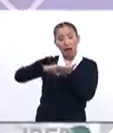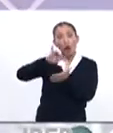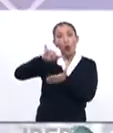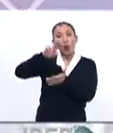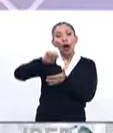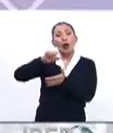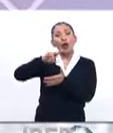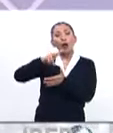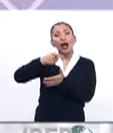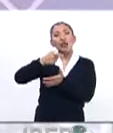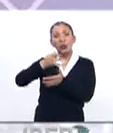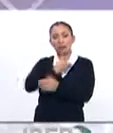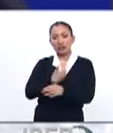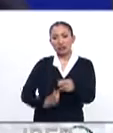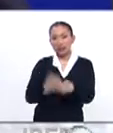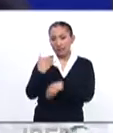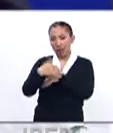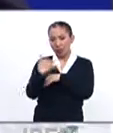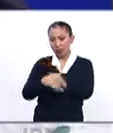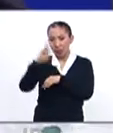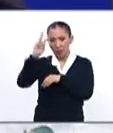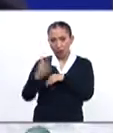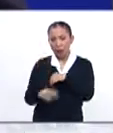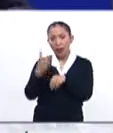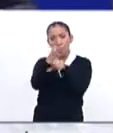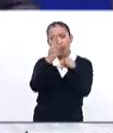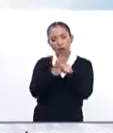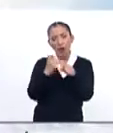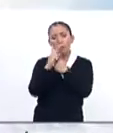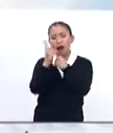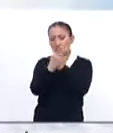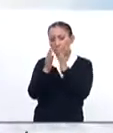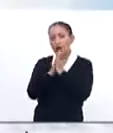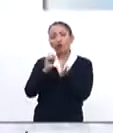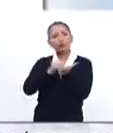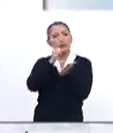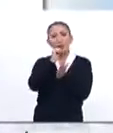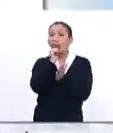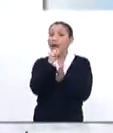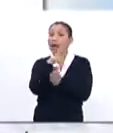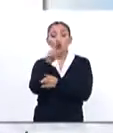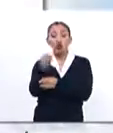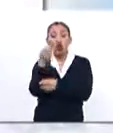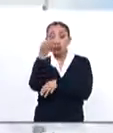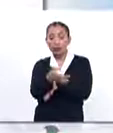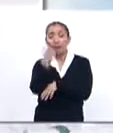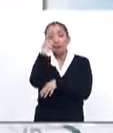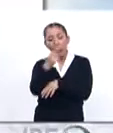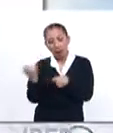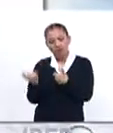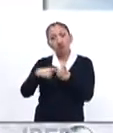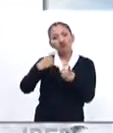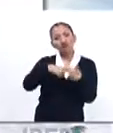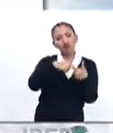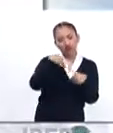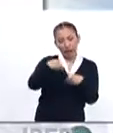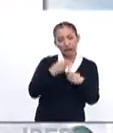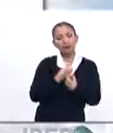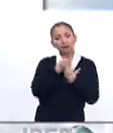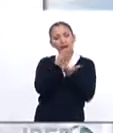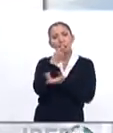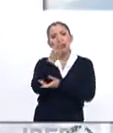Guaidó como presidente encargado de Venezuela e invitó a las naciones que todavía no lo hacen para que se sumen y